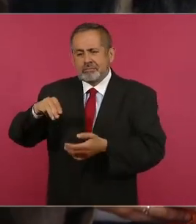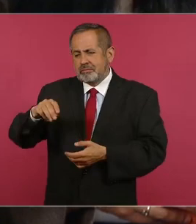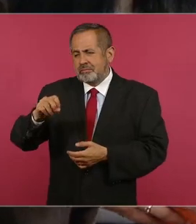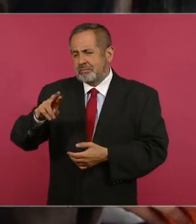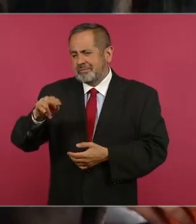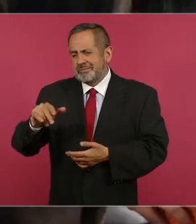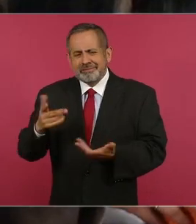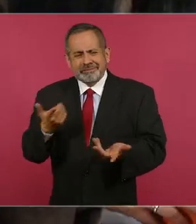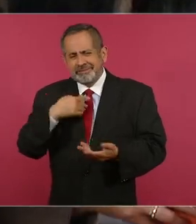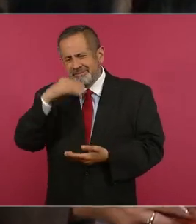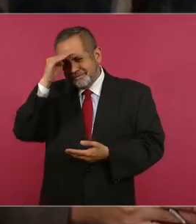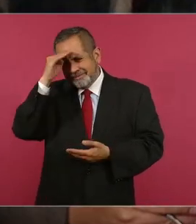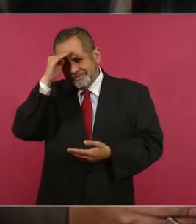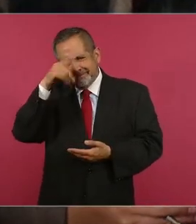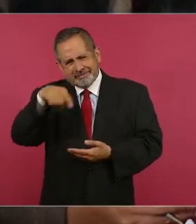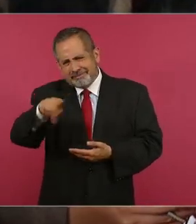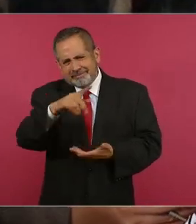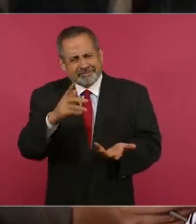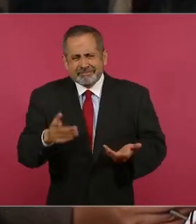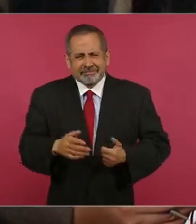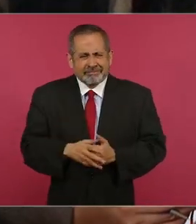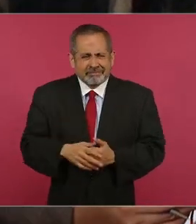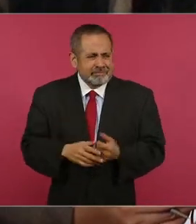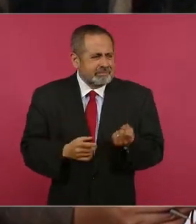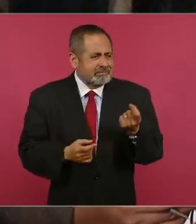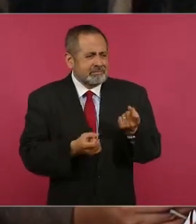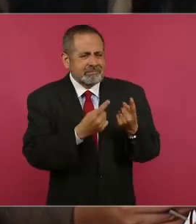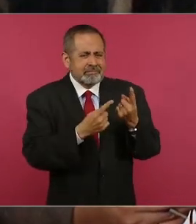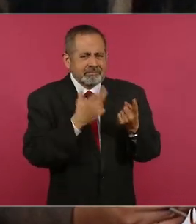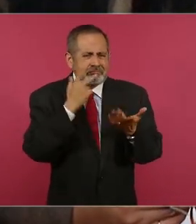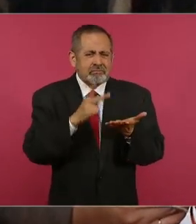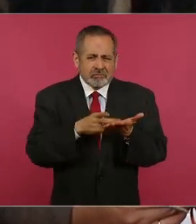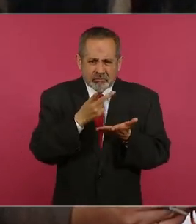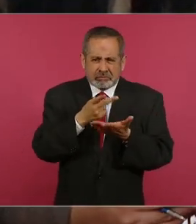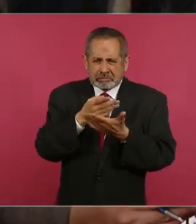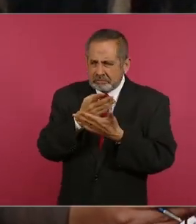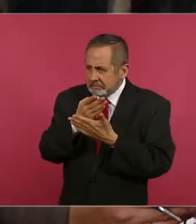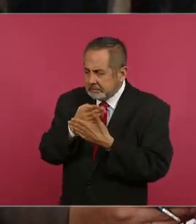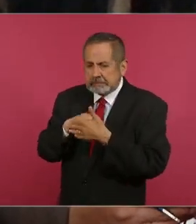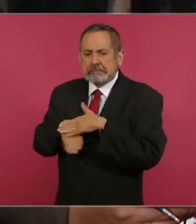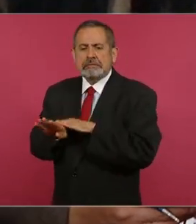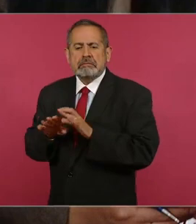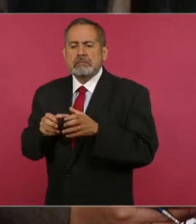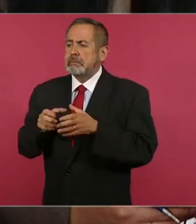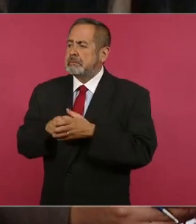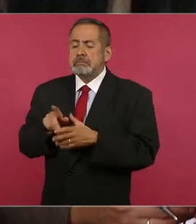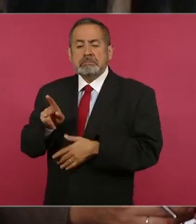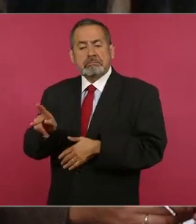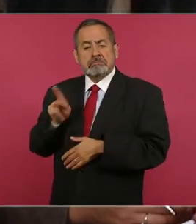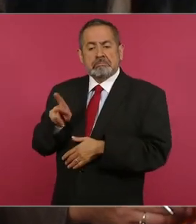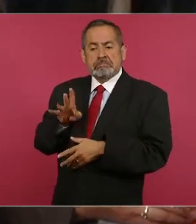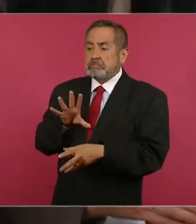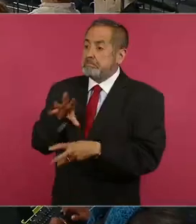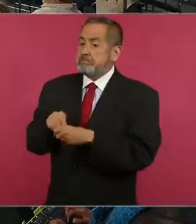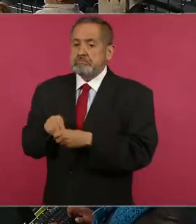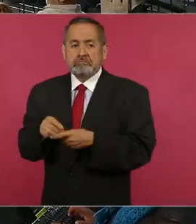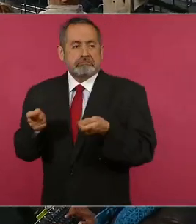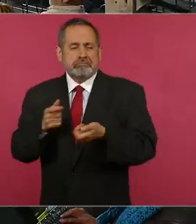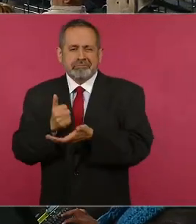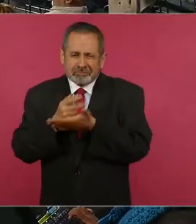¿Qué piensa de que se traten de infiltrar estos personajes, señor presidente? ¿Cuál es su opinión respecto a eso?